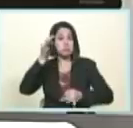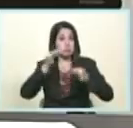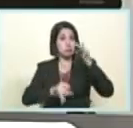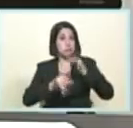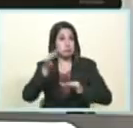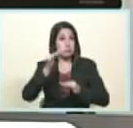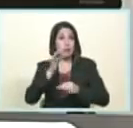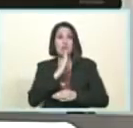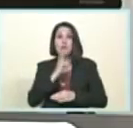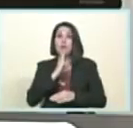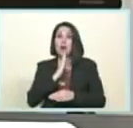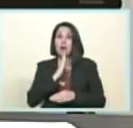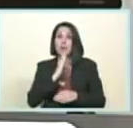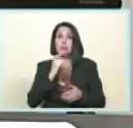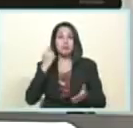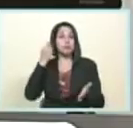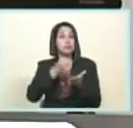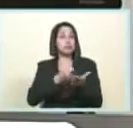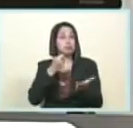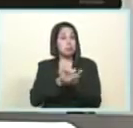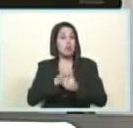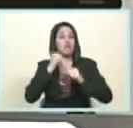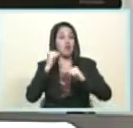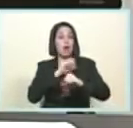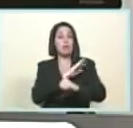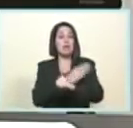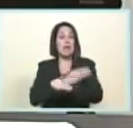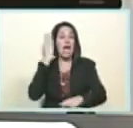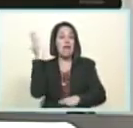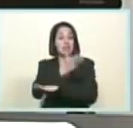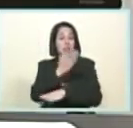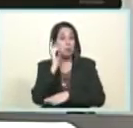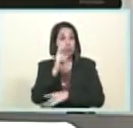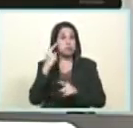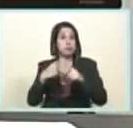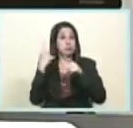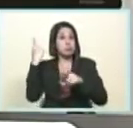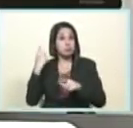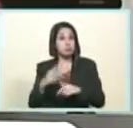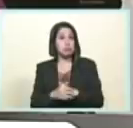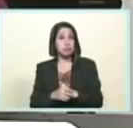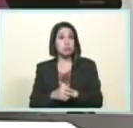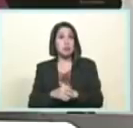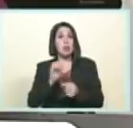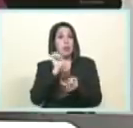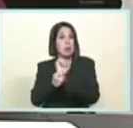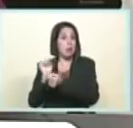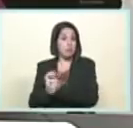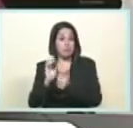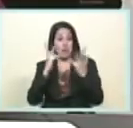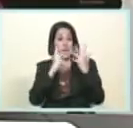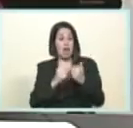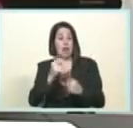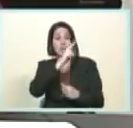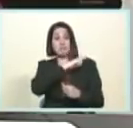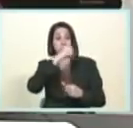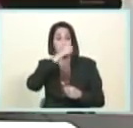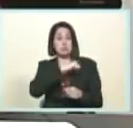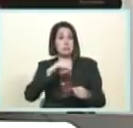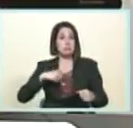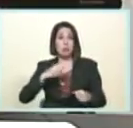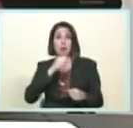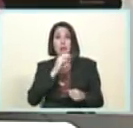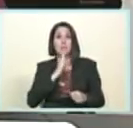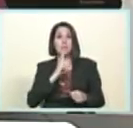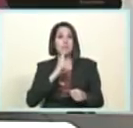la única cosa que él hizo en sus ocho años de gobierno fue firmar el acuerdo de Pascón Lafar y lo hizo gracias a Chávez y